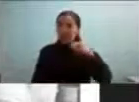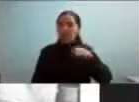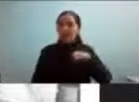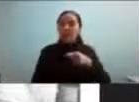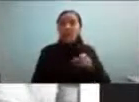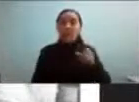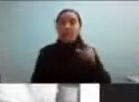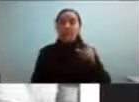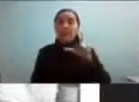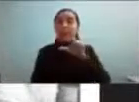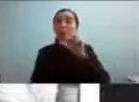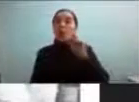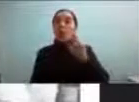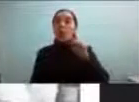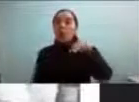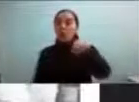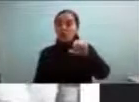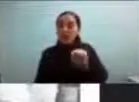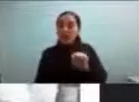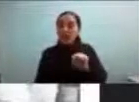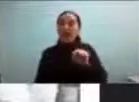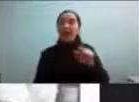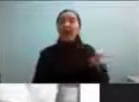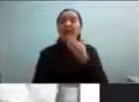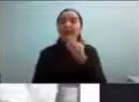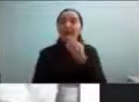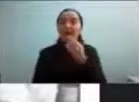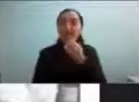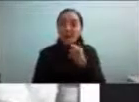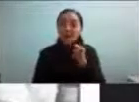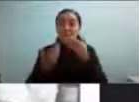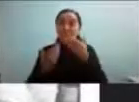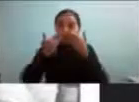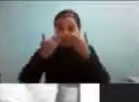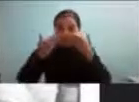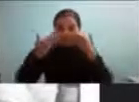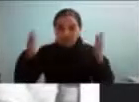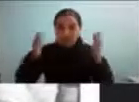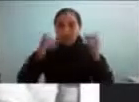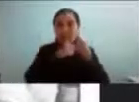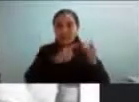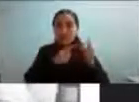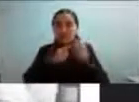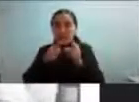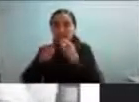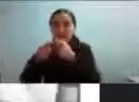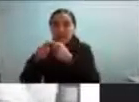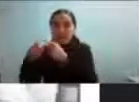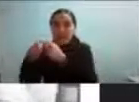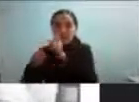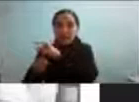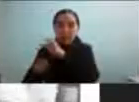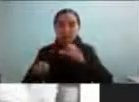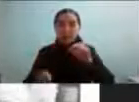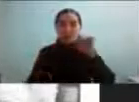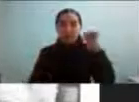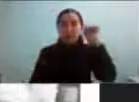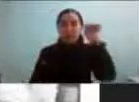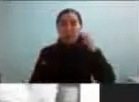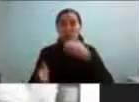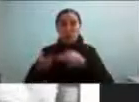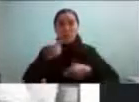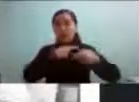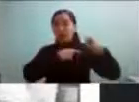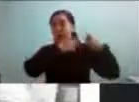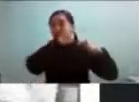justamente abrió digamos un poco el panorama de esta esterogeneidad del autismo pero la historia la estamos transitando entonces